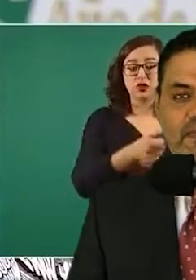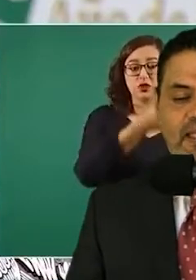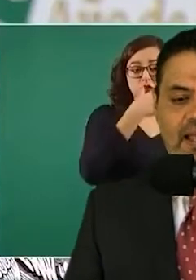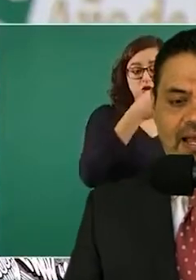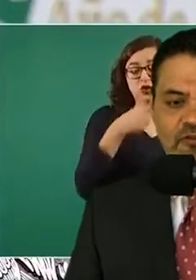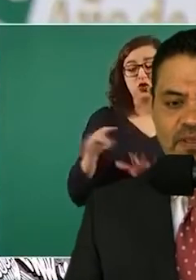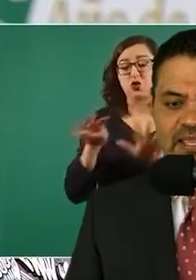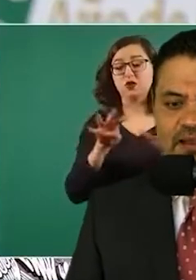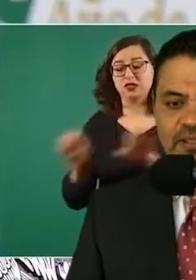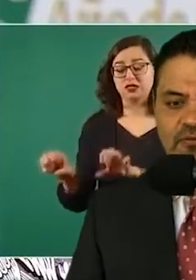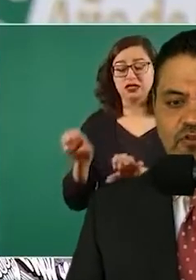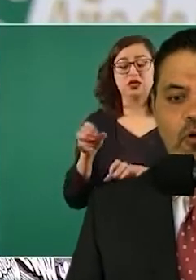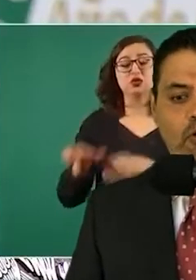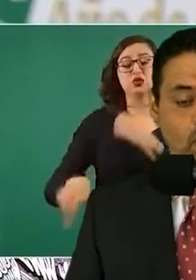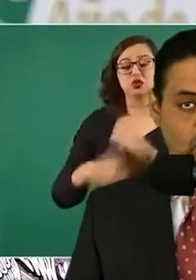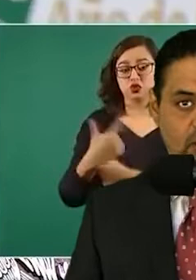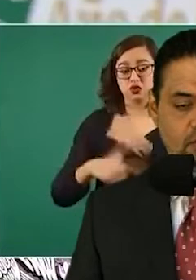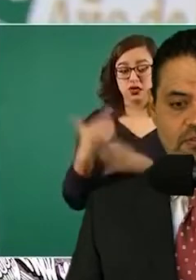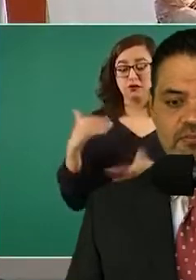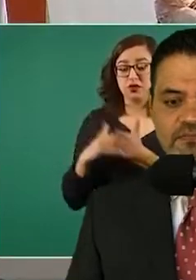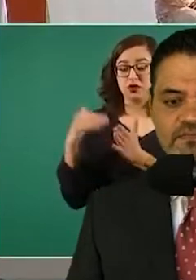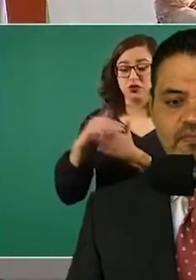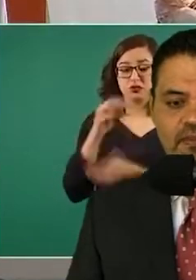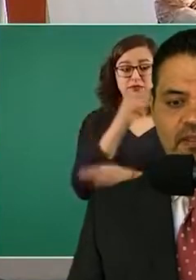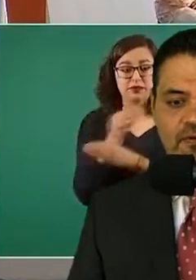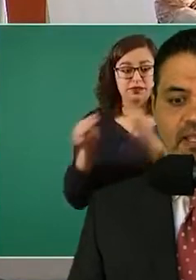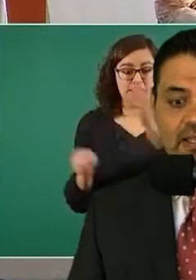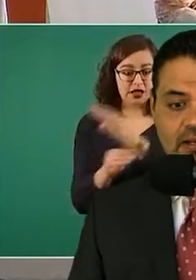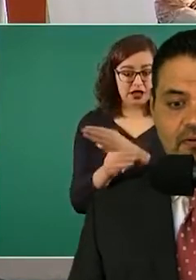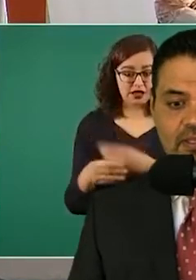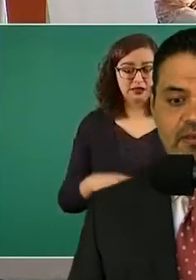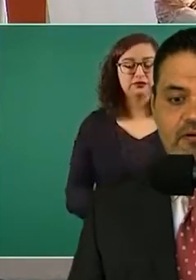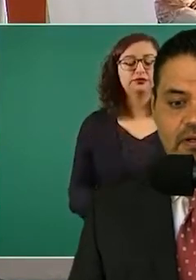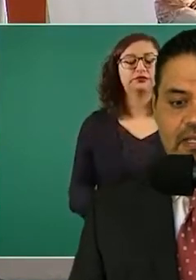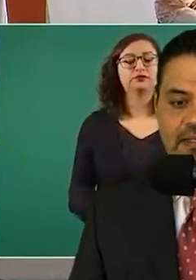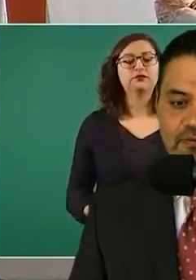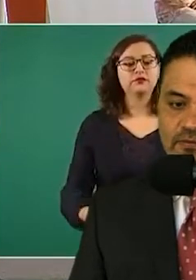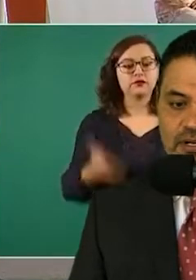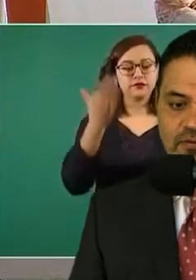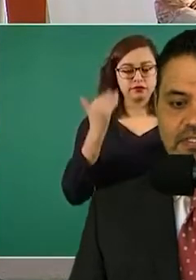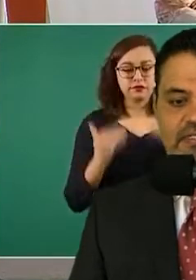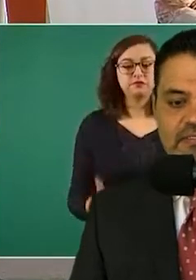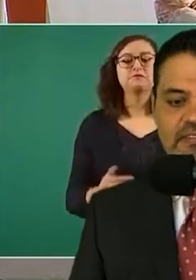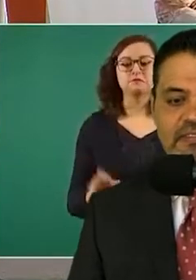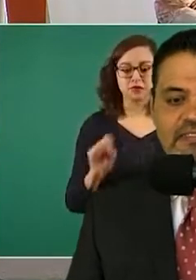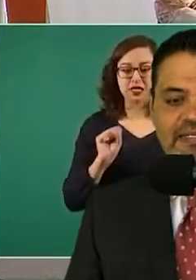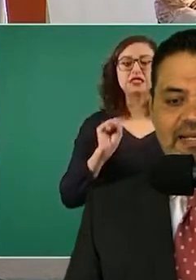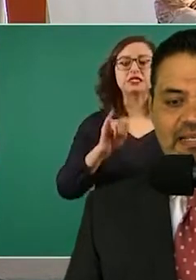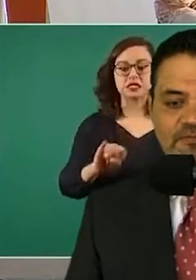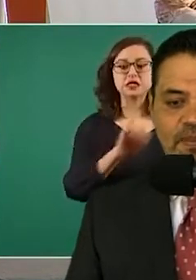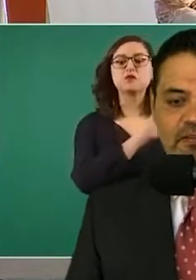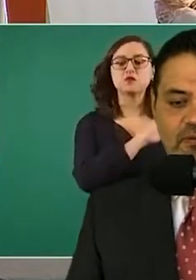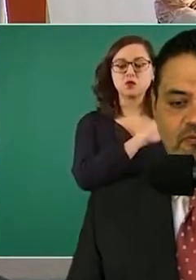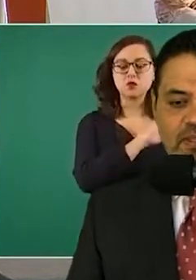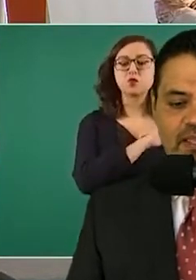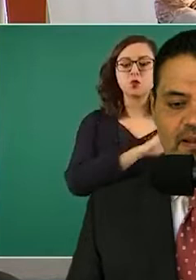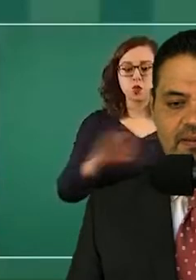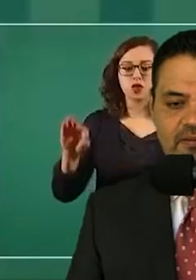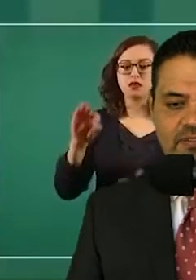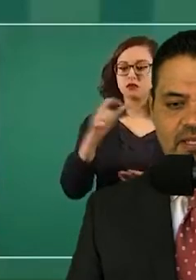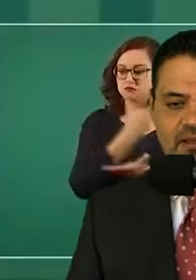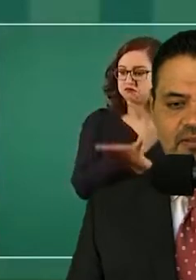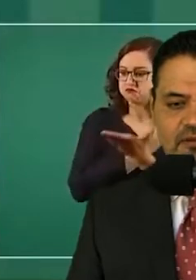Respecto a los medicamentos oncológicos, le voy a leer lo que dijo el doctor Alcocer, respecto a los